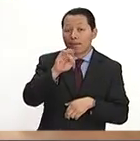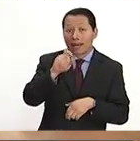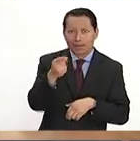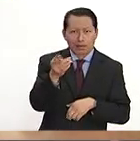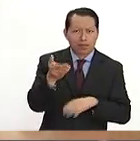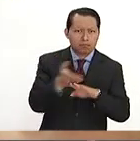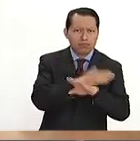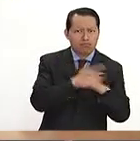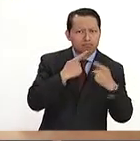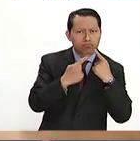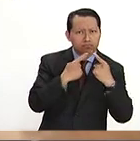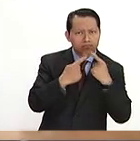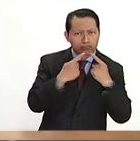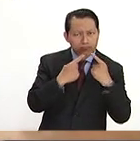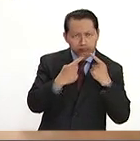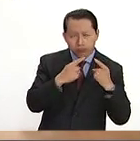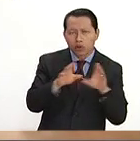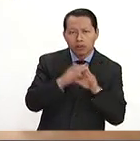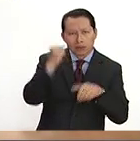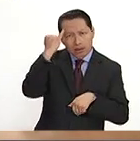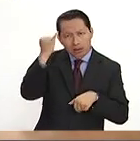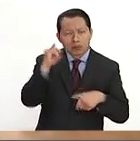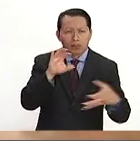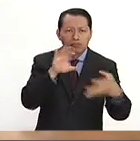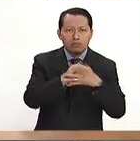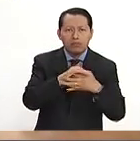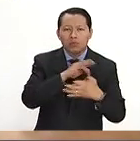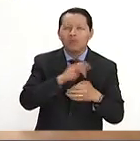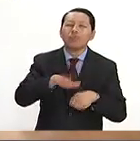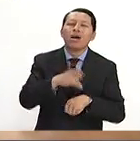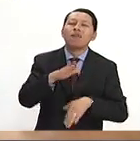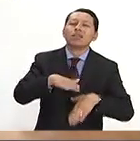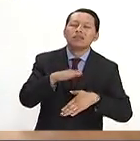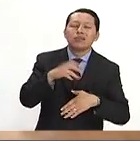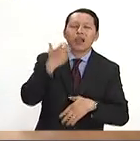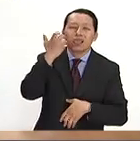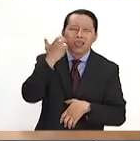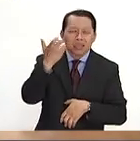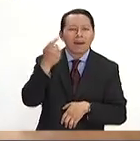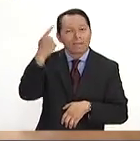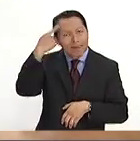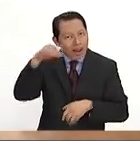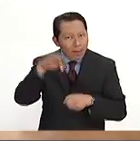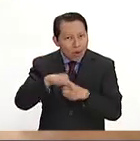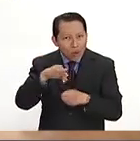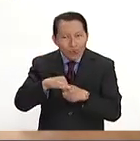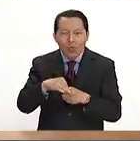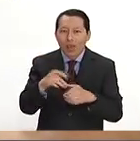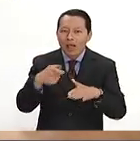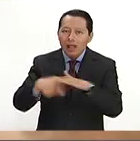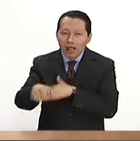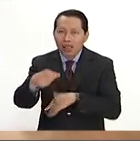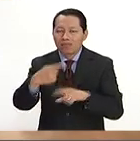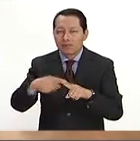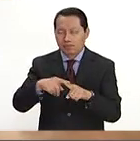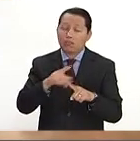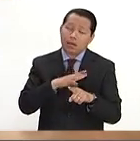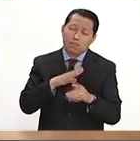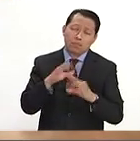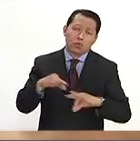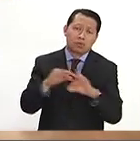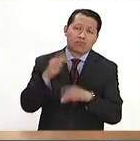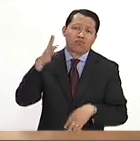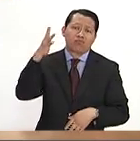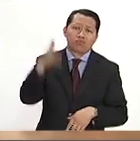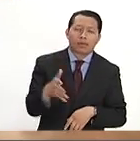la idea, por ejemplo, de esta coacción y compra de votos. Entonces, realmente sí son estrategias a largo plazo que tenemos que